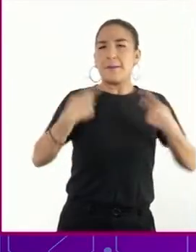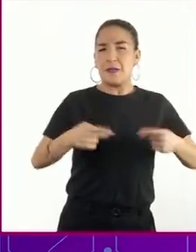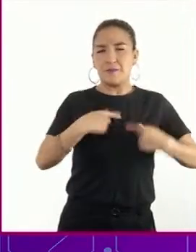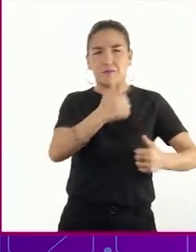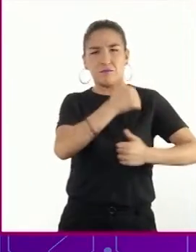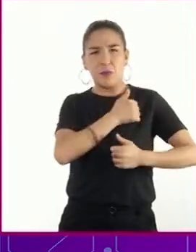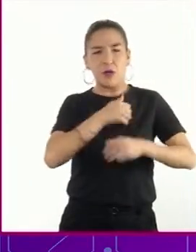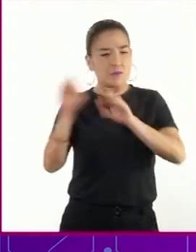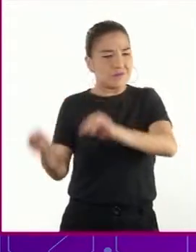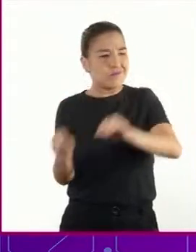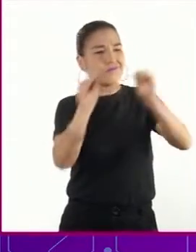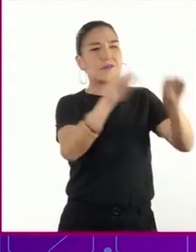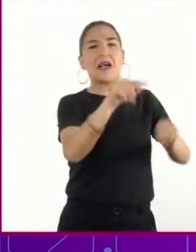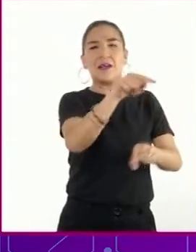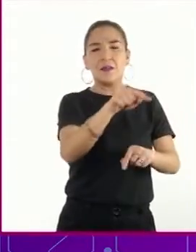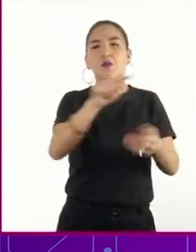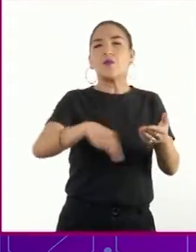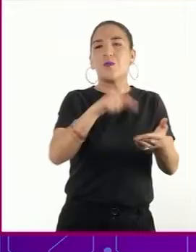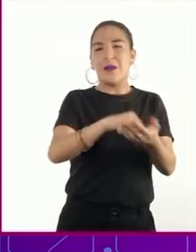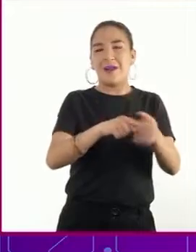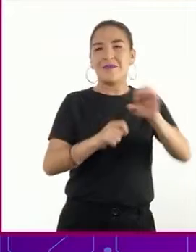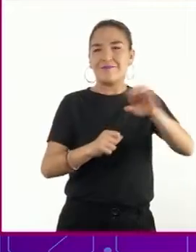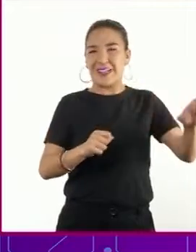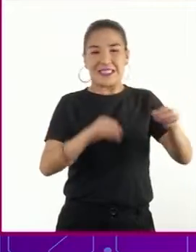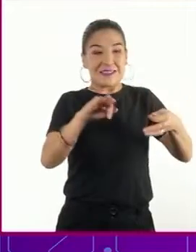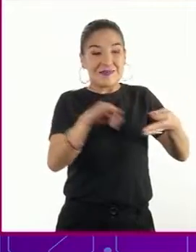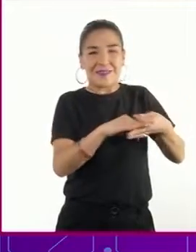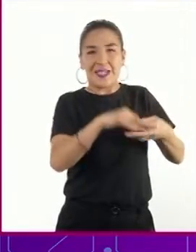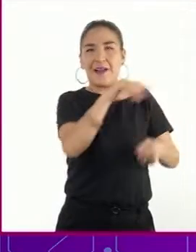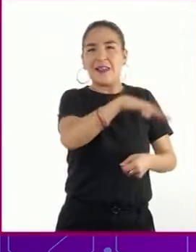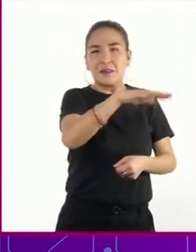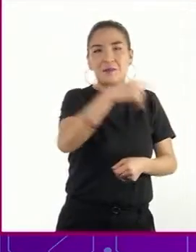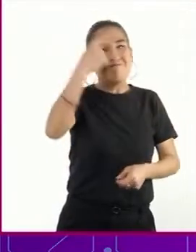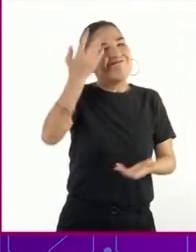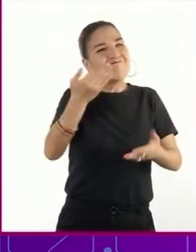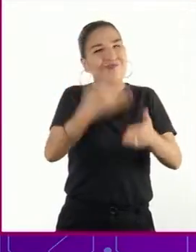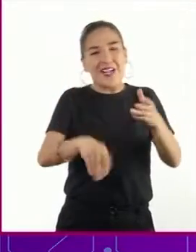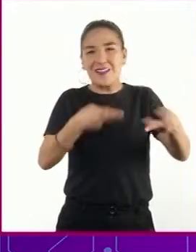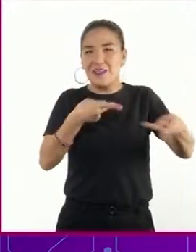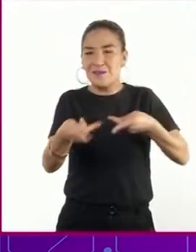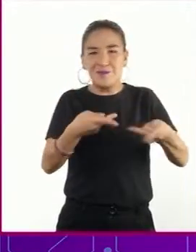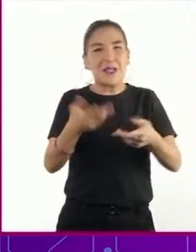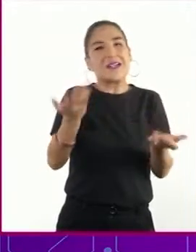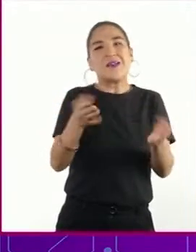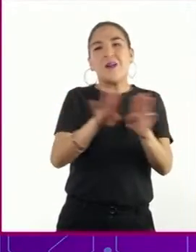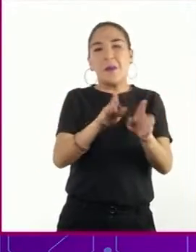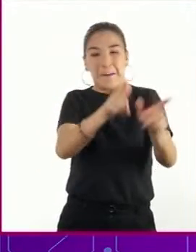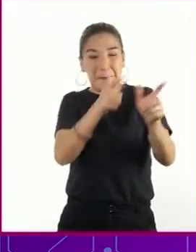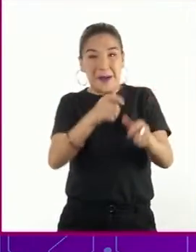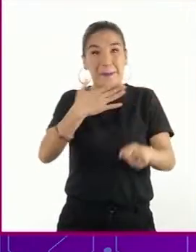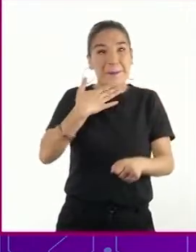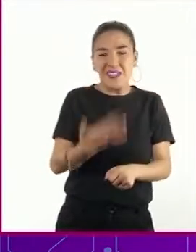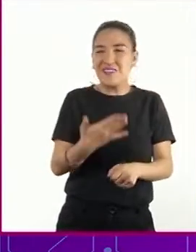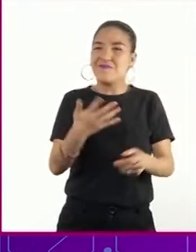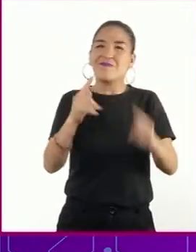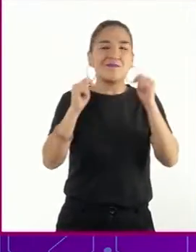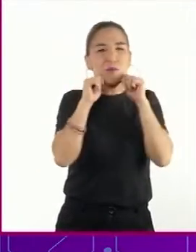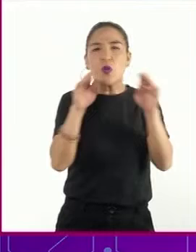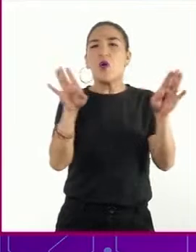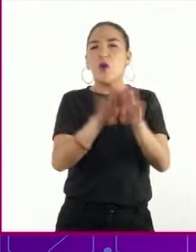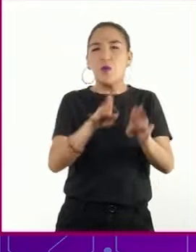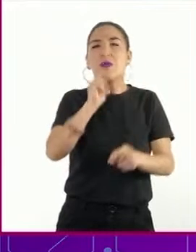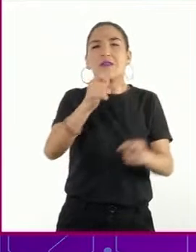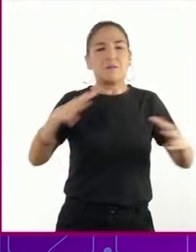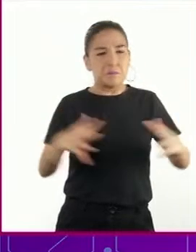fueron enviados a luchar al frente del este. Con poca preparación y un armamento precario, sus acciones no fueron de gran impacto